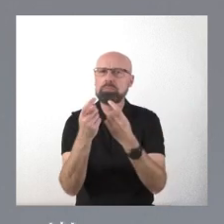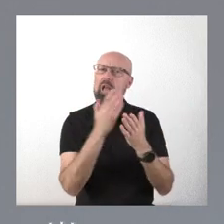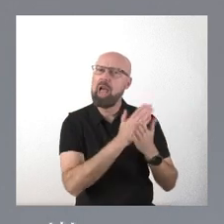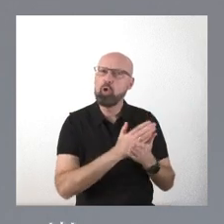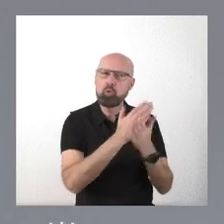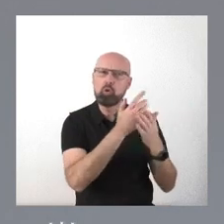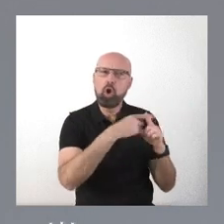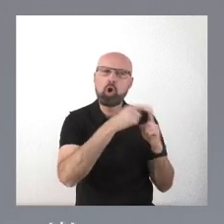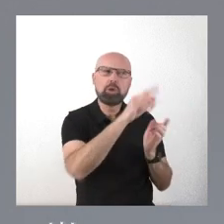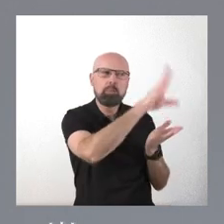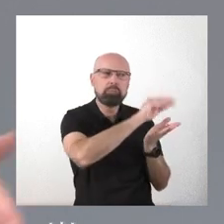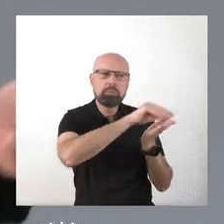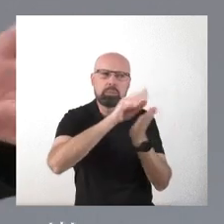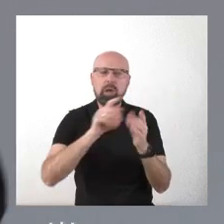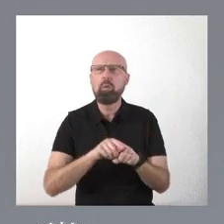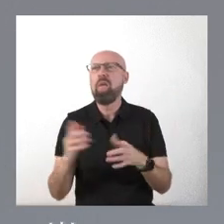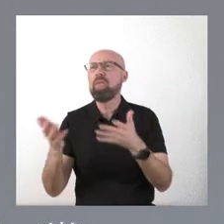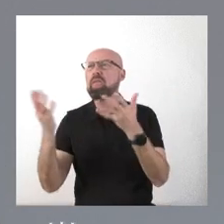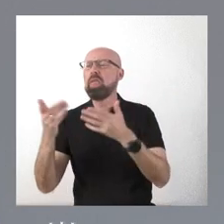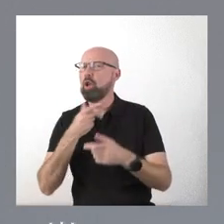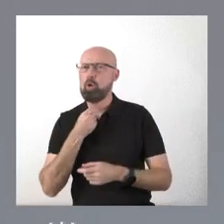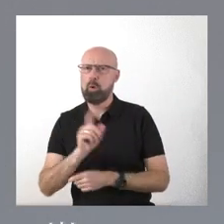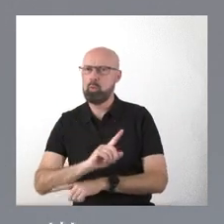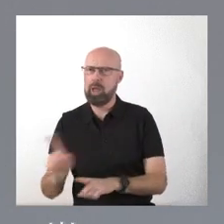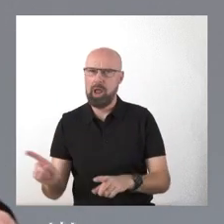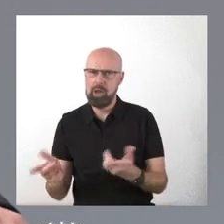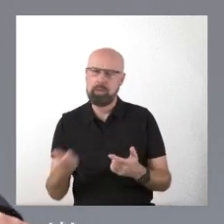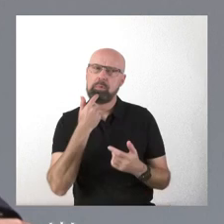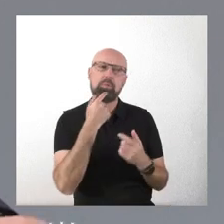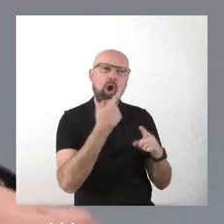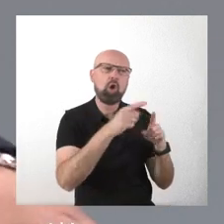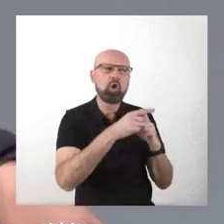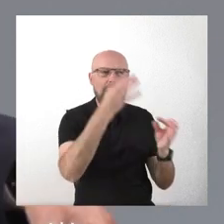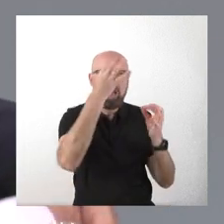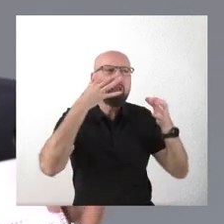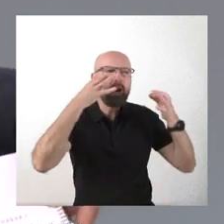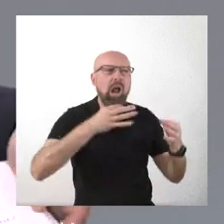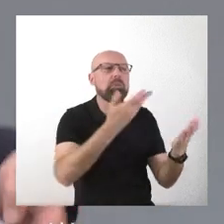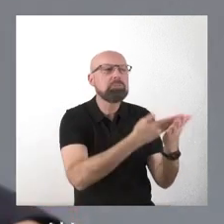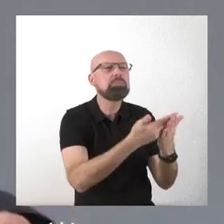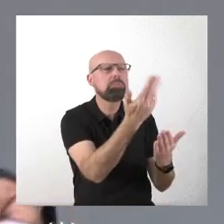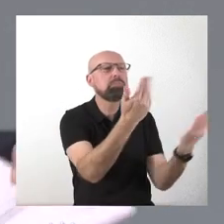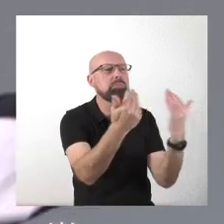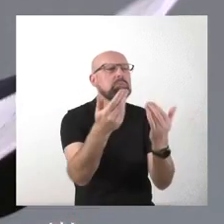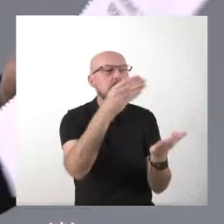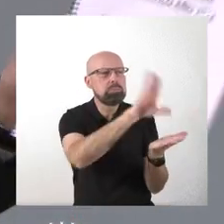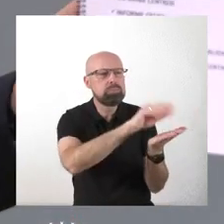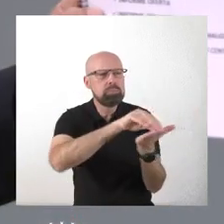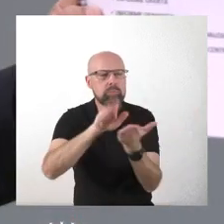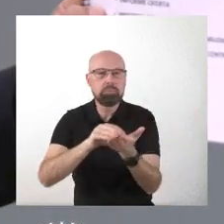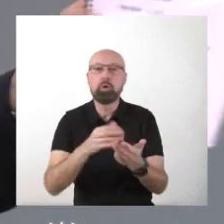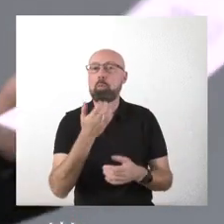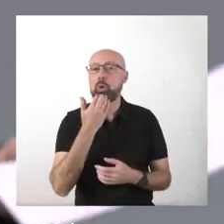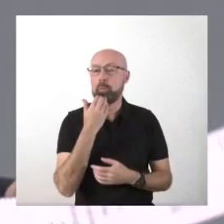me muy poco las vaguedades. Ahora yo tengo encima de la mesa, por ejemplo, un informe que lo estamos acabando ahora,